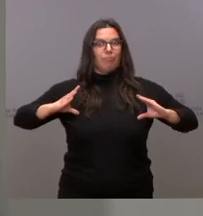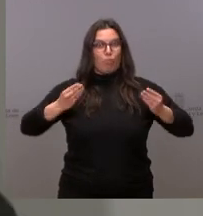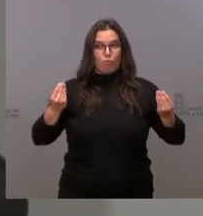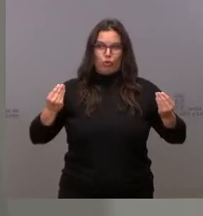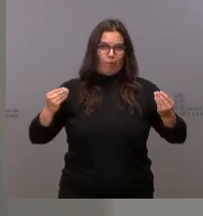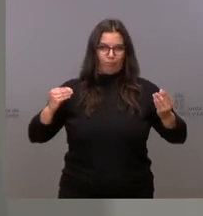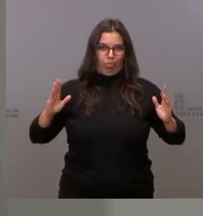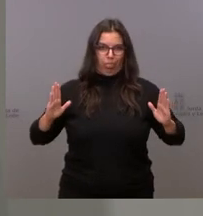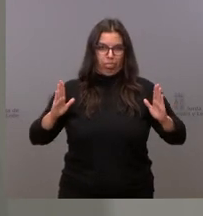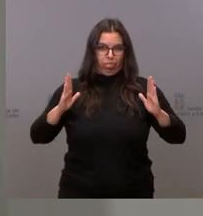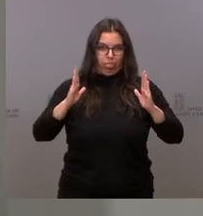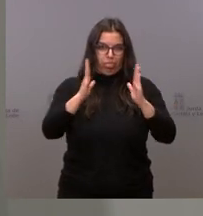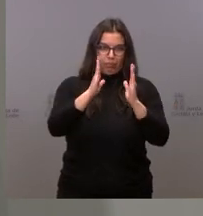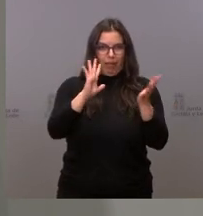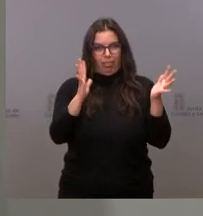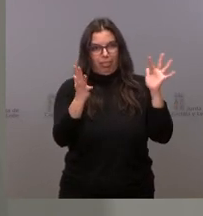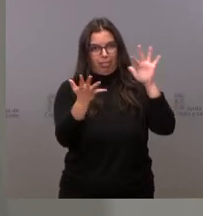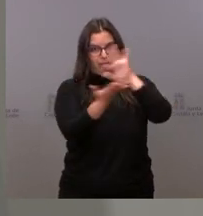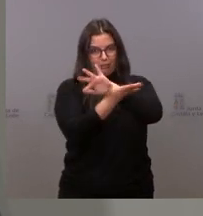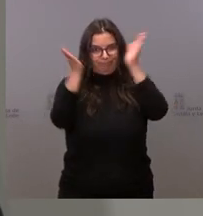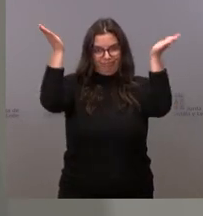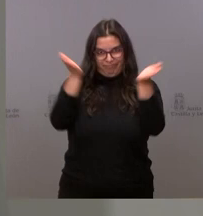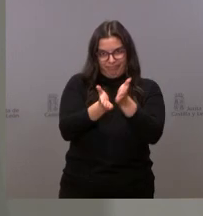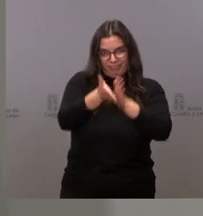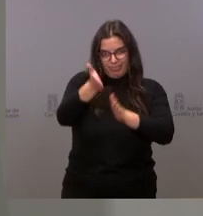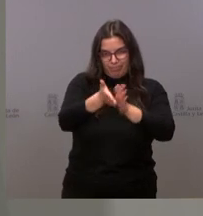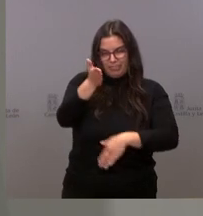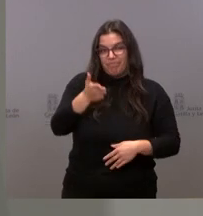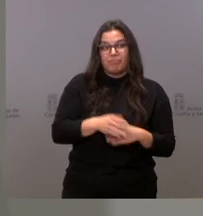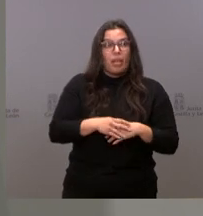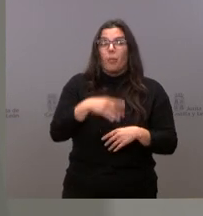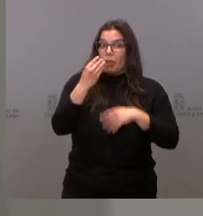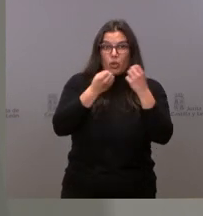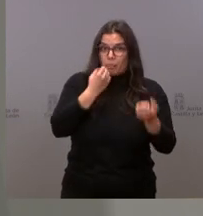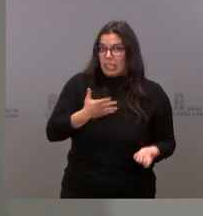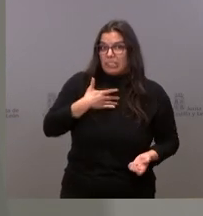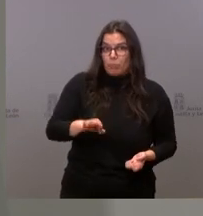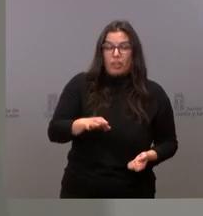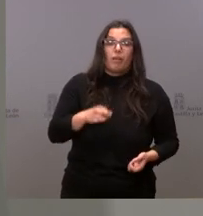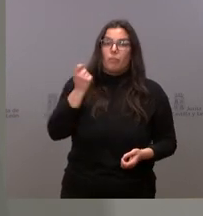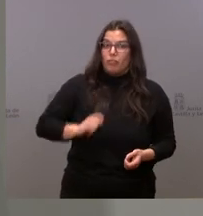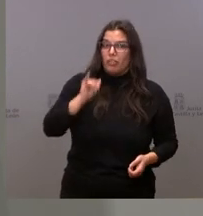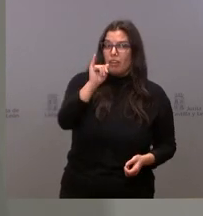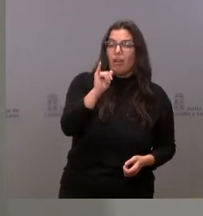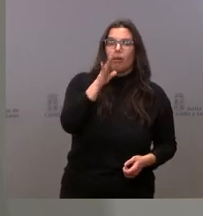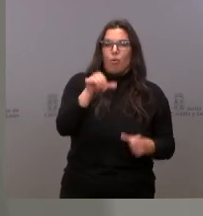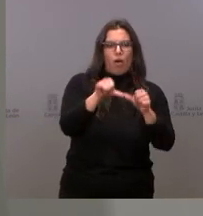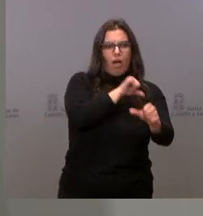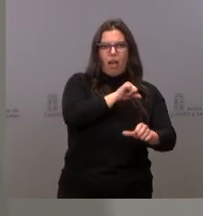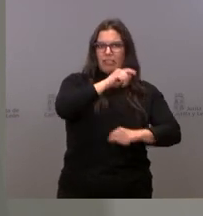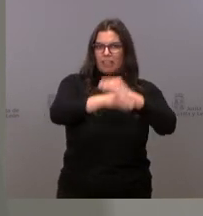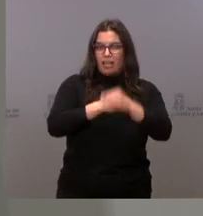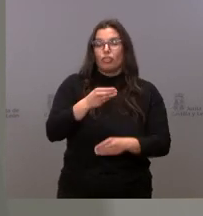seguros para poder atenderlo, porque lo hemos hecho durante todas las campañas de vacunación. Lo que sí que nos preocupa es el grado de